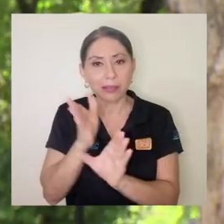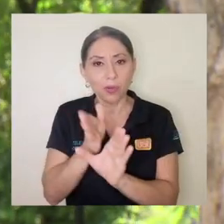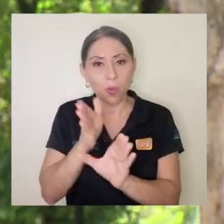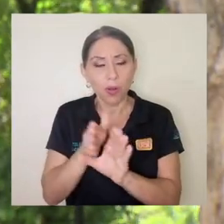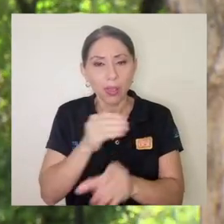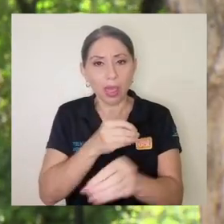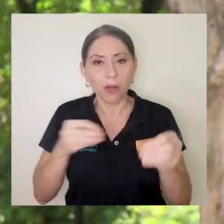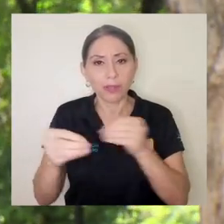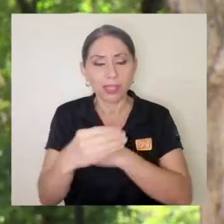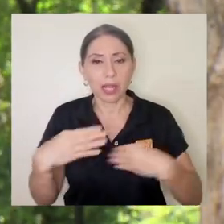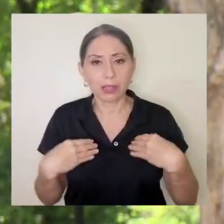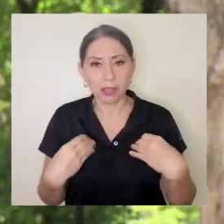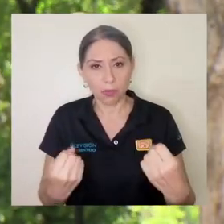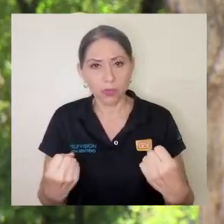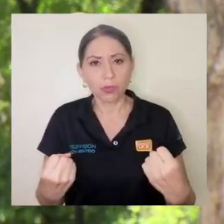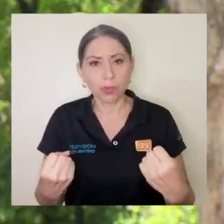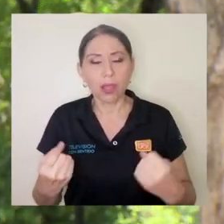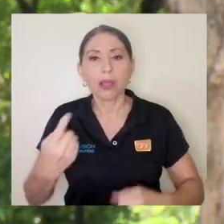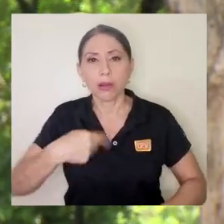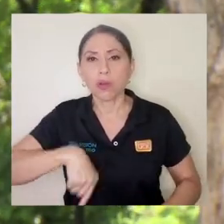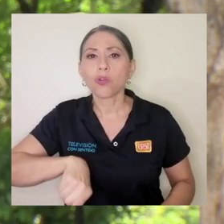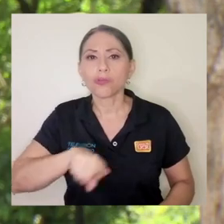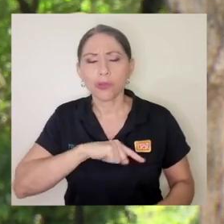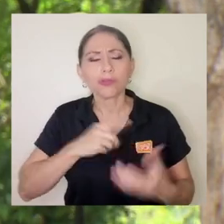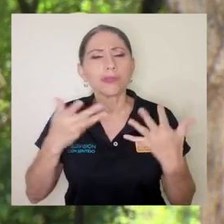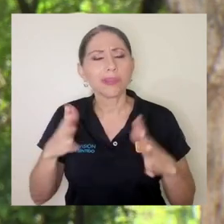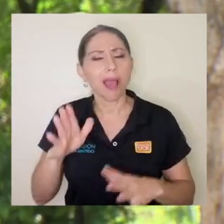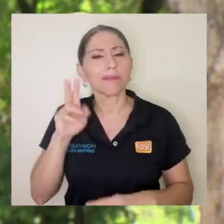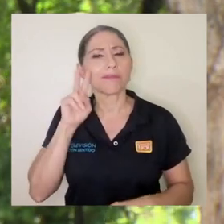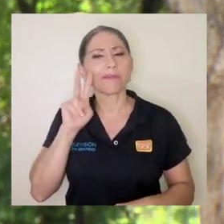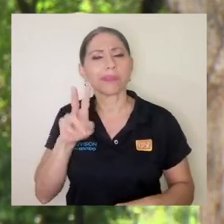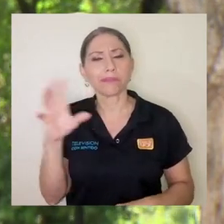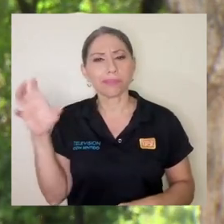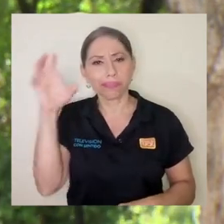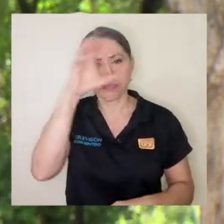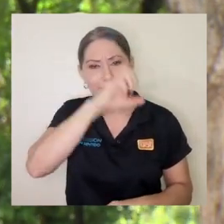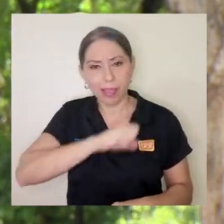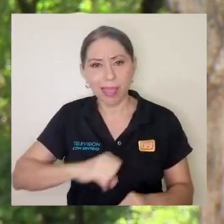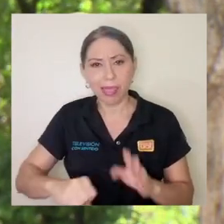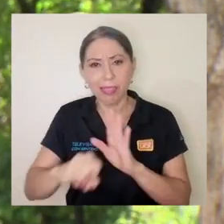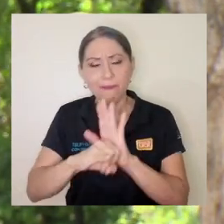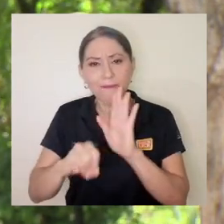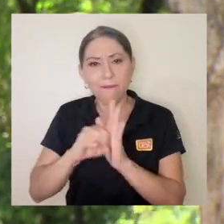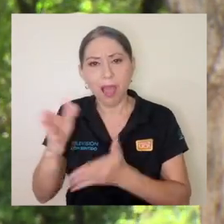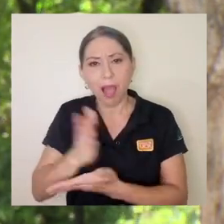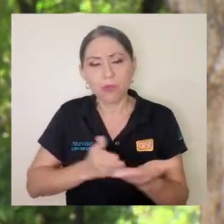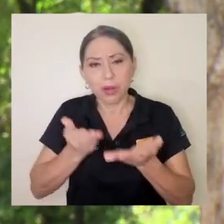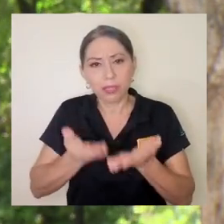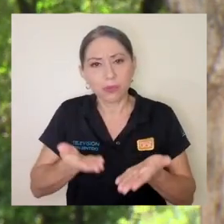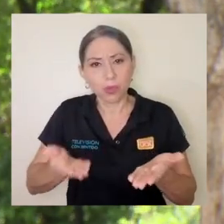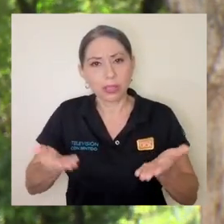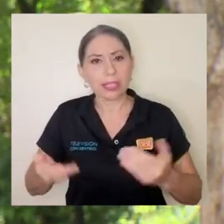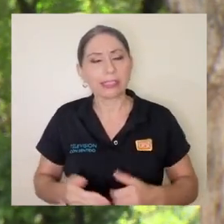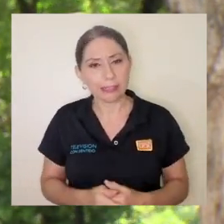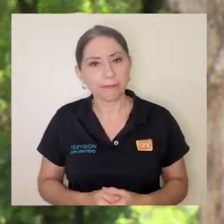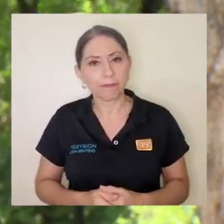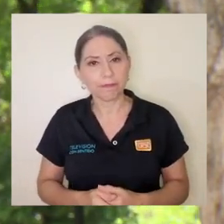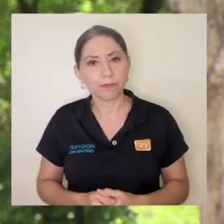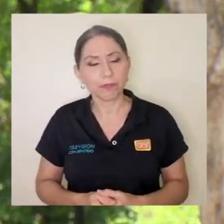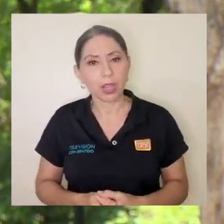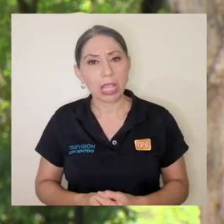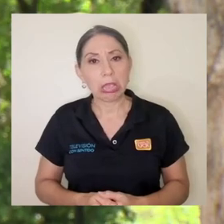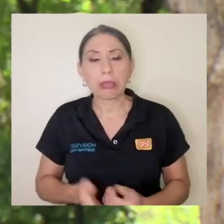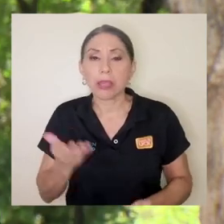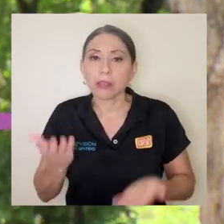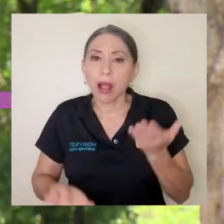identificado algunas cosas que tal vez han generado o han sido factores